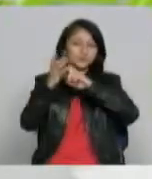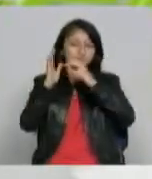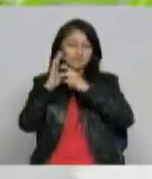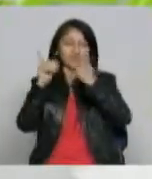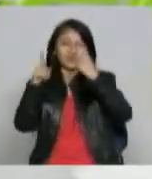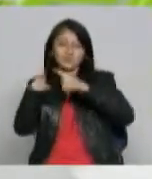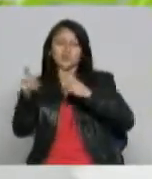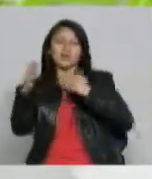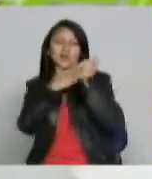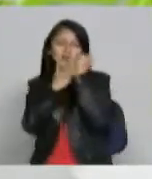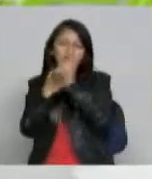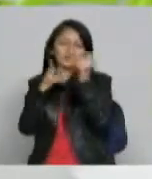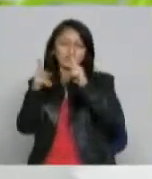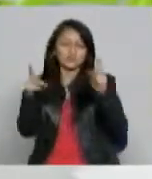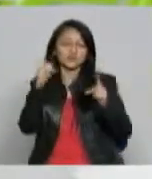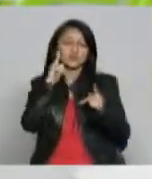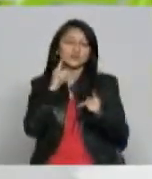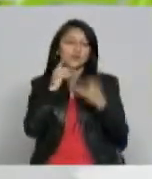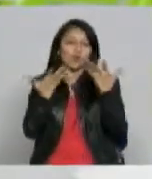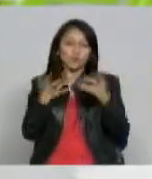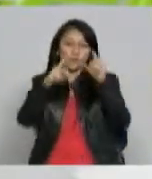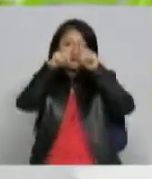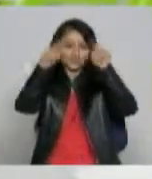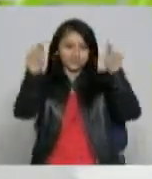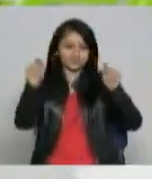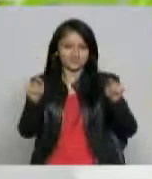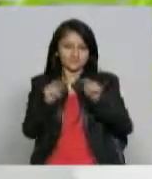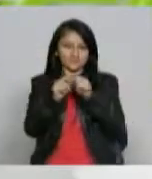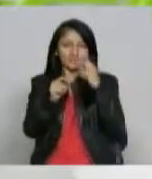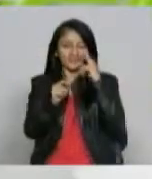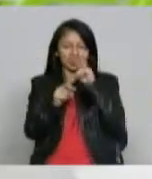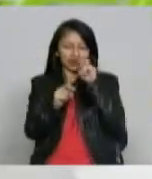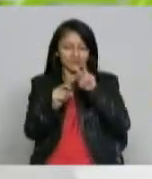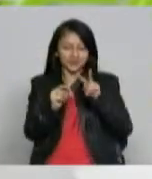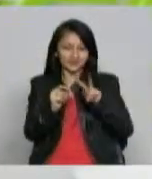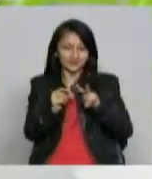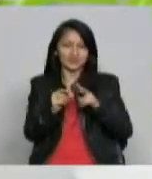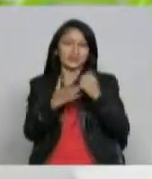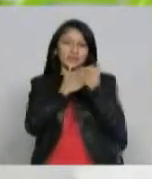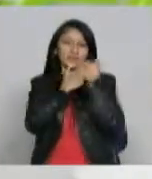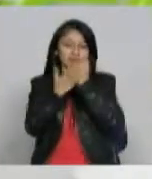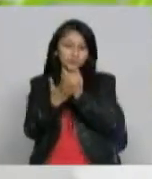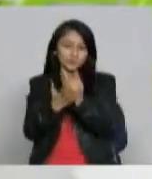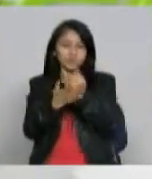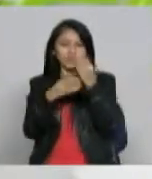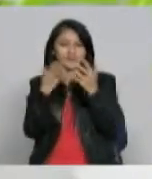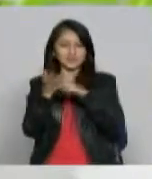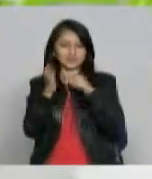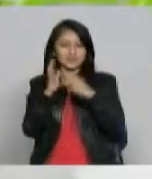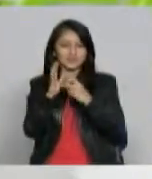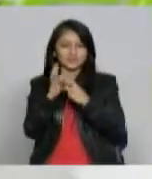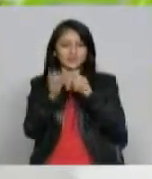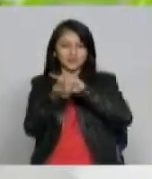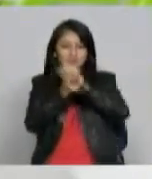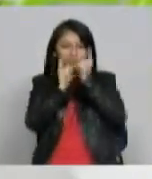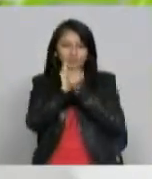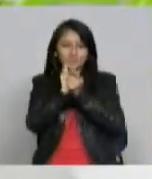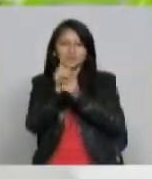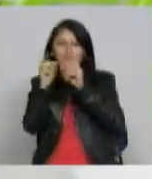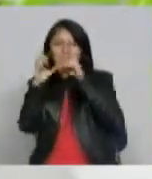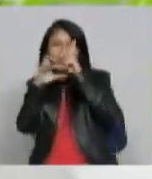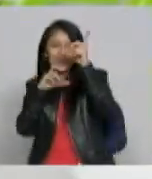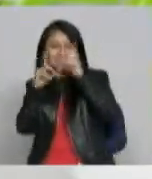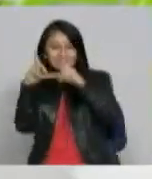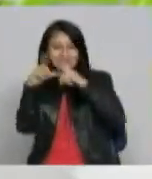el cual brinda el software lector de pantalla y un magnificador el software lector de pantalla transforma la información de los